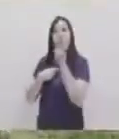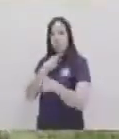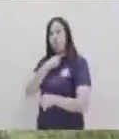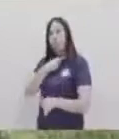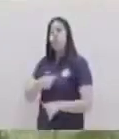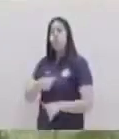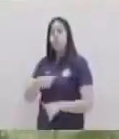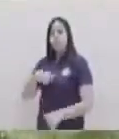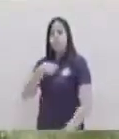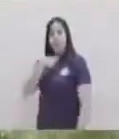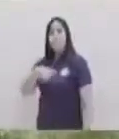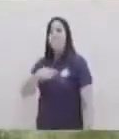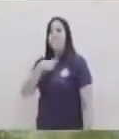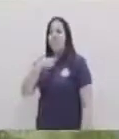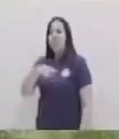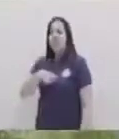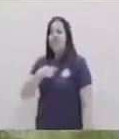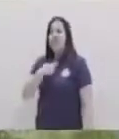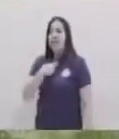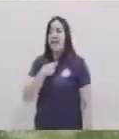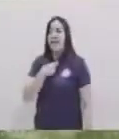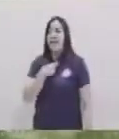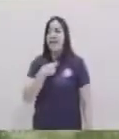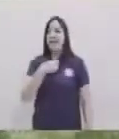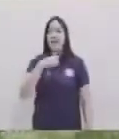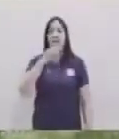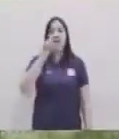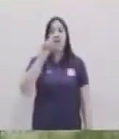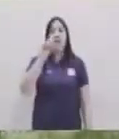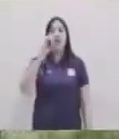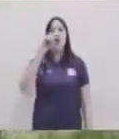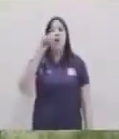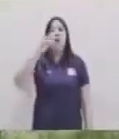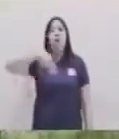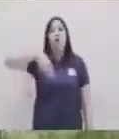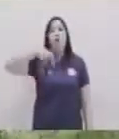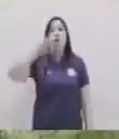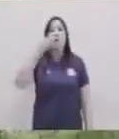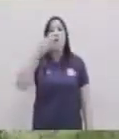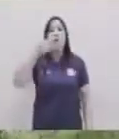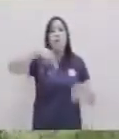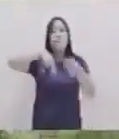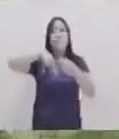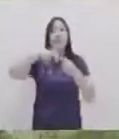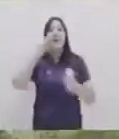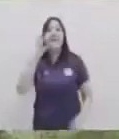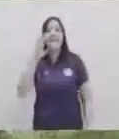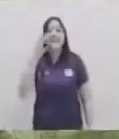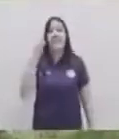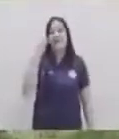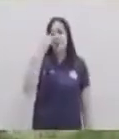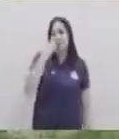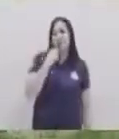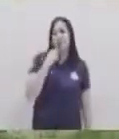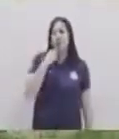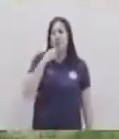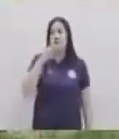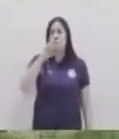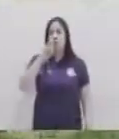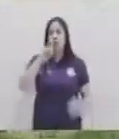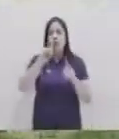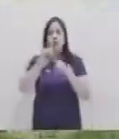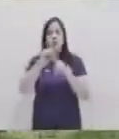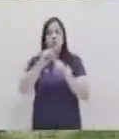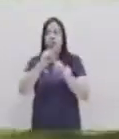maestra y compañeros voy a cerrar mi mano dominante en puño la golpeo en mi lado